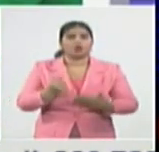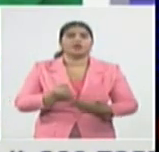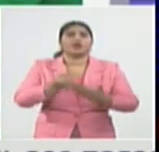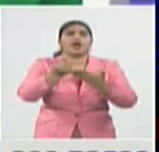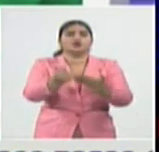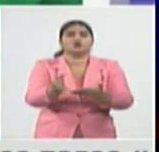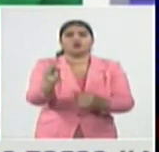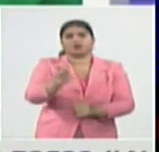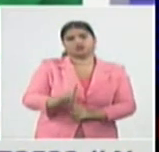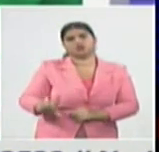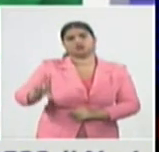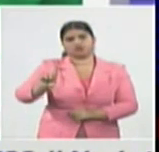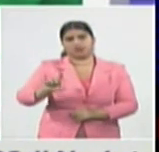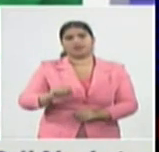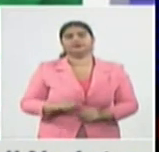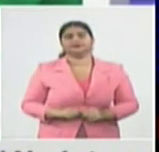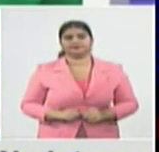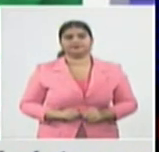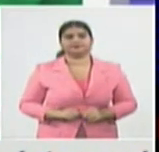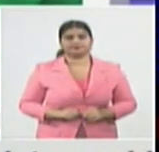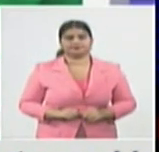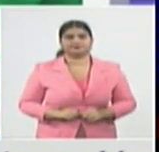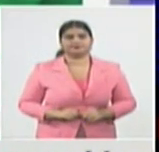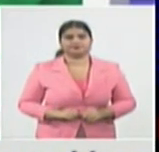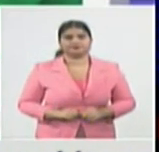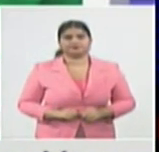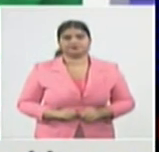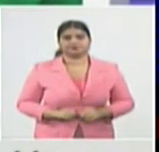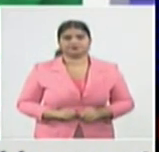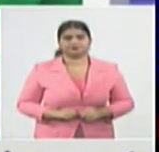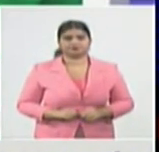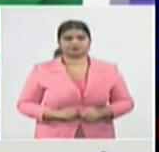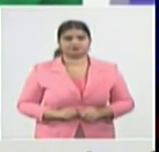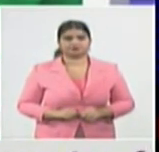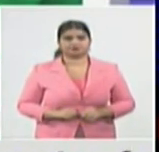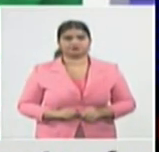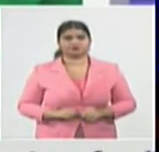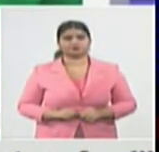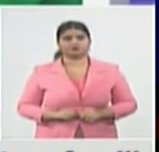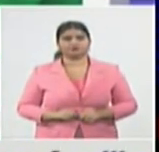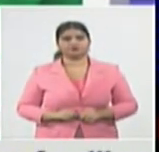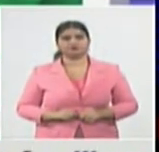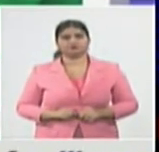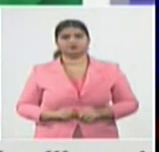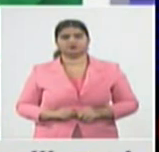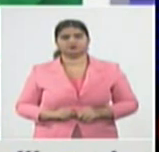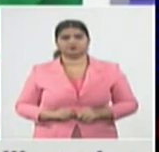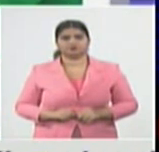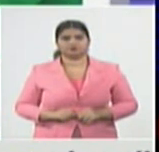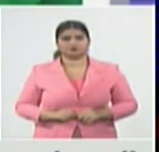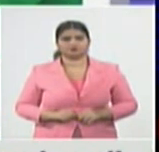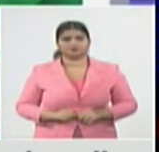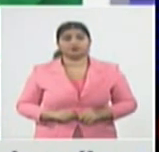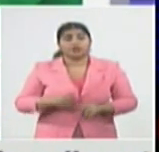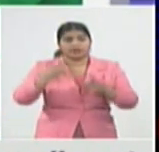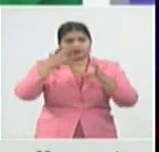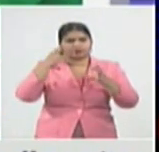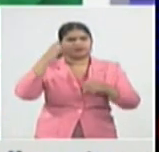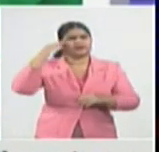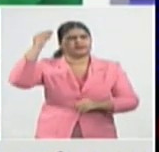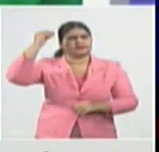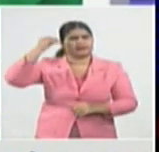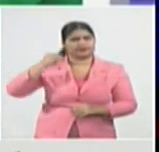saber cómo está funcionando el sistema epimediológico actual cómo están funcionando también los protocolos de actuación